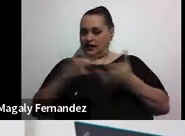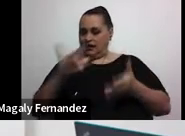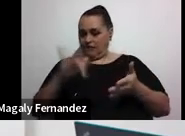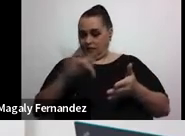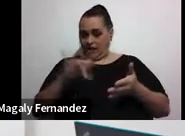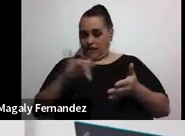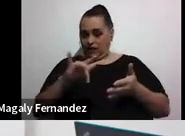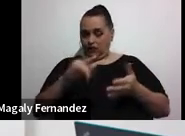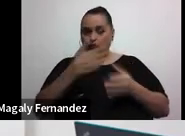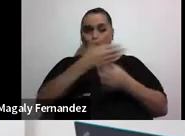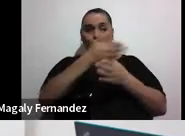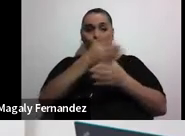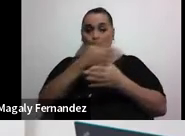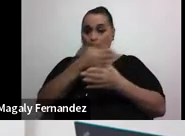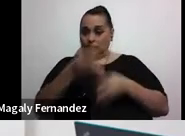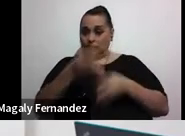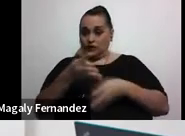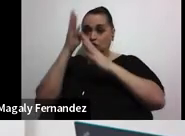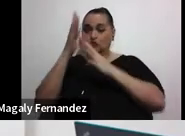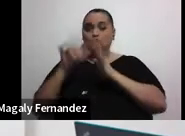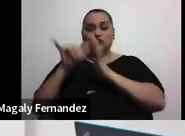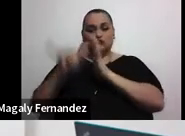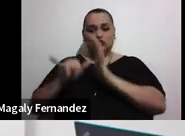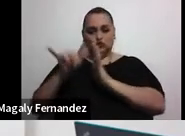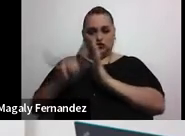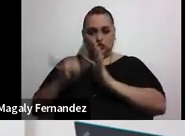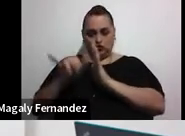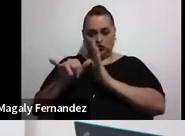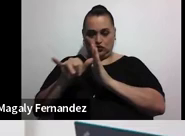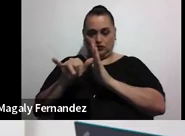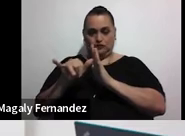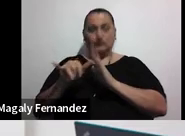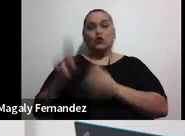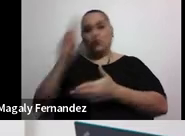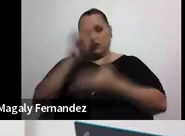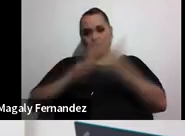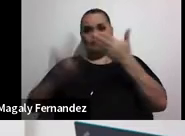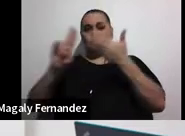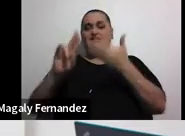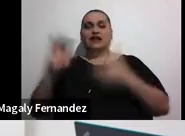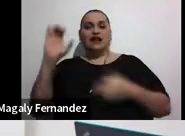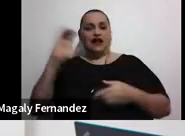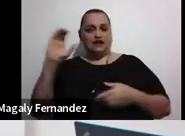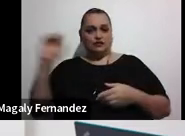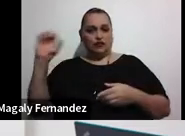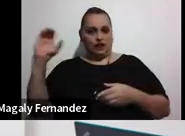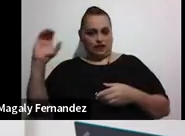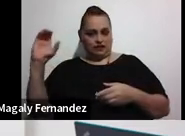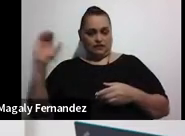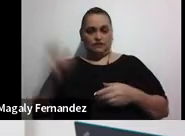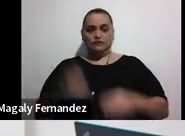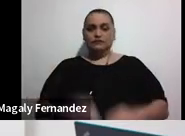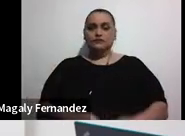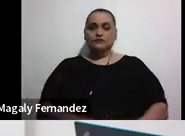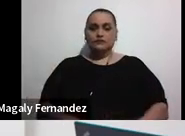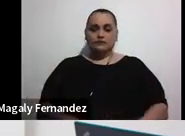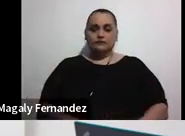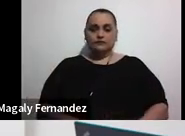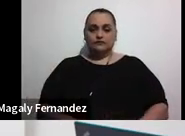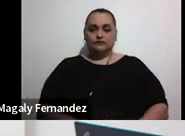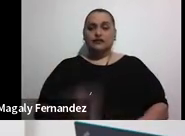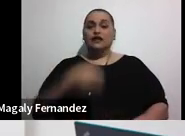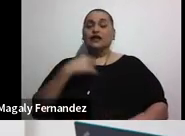se estará compartiendo en YouTube en el canal de la Universidad Castro Carazo. Muy